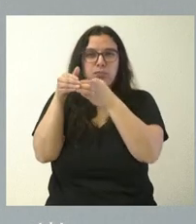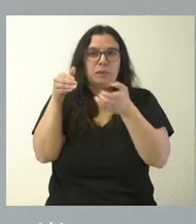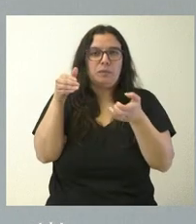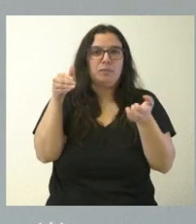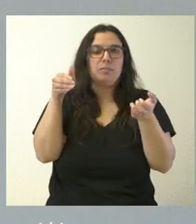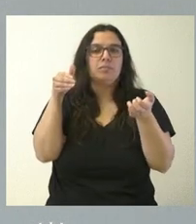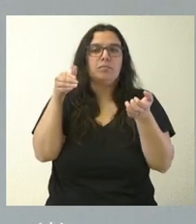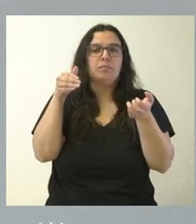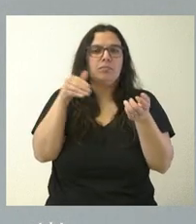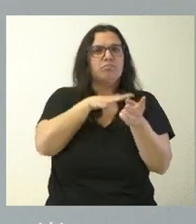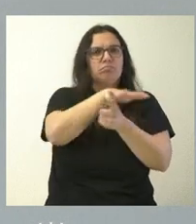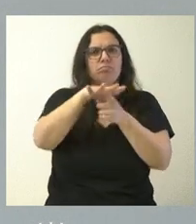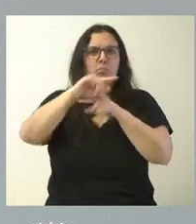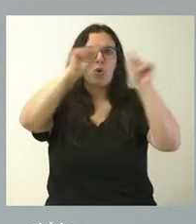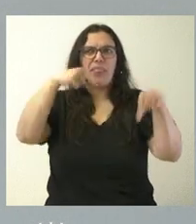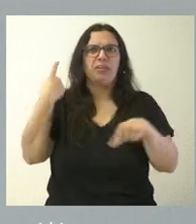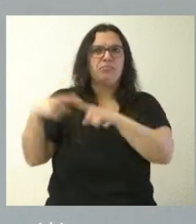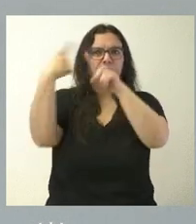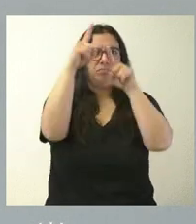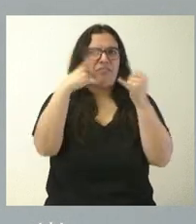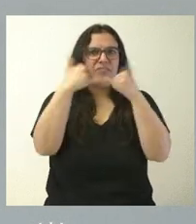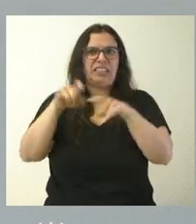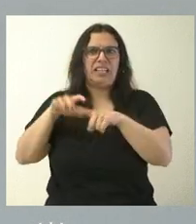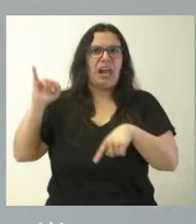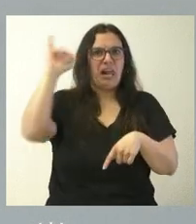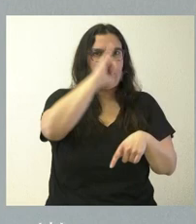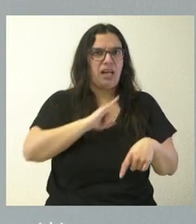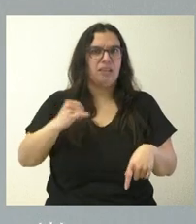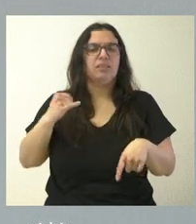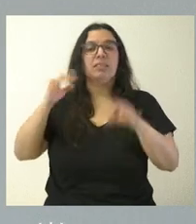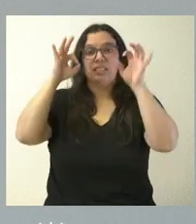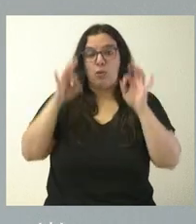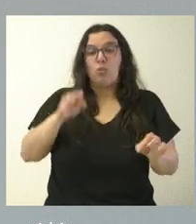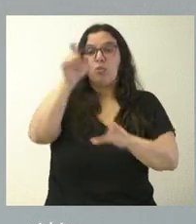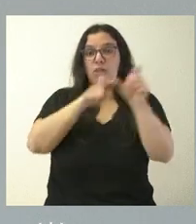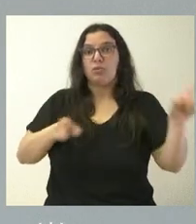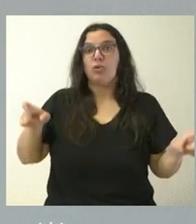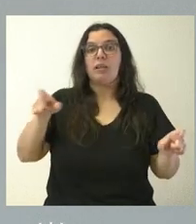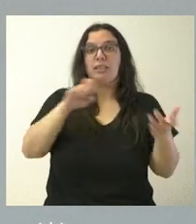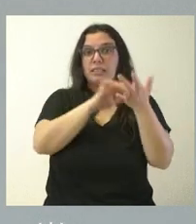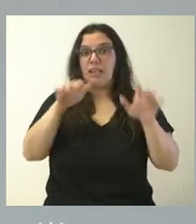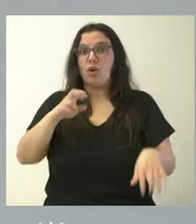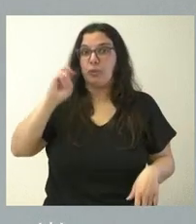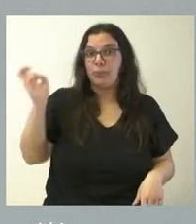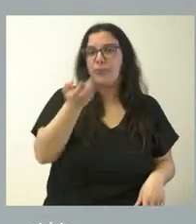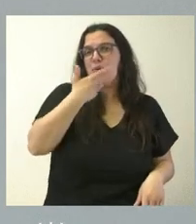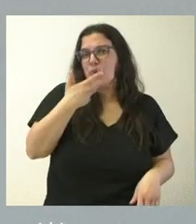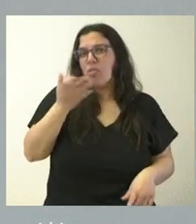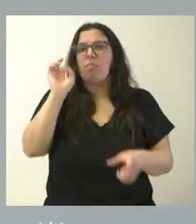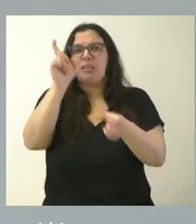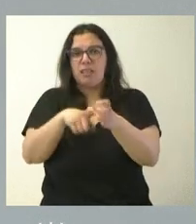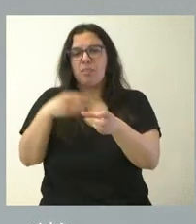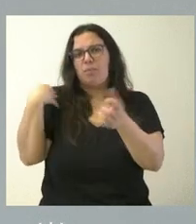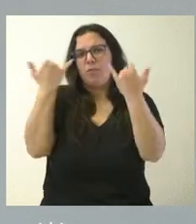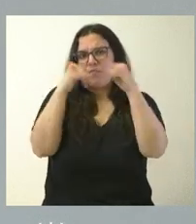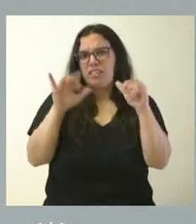y que afecta a varias provincias. Seguro que muchas de las personas que están en Castilla y León conocen o participan en